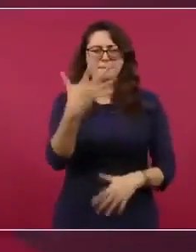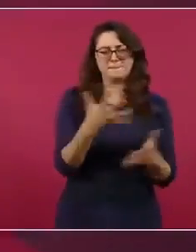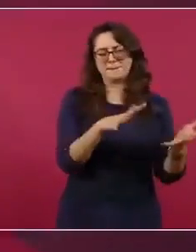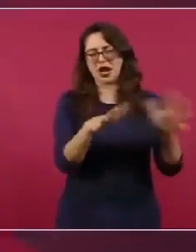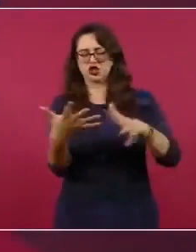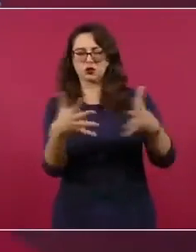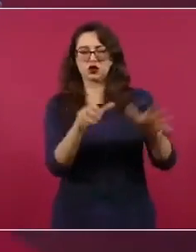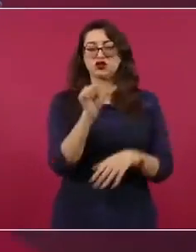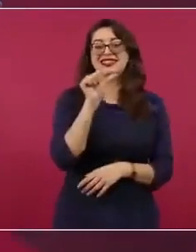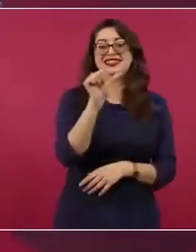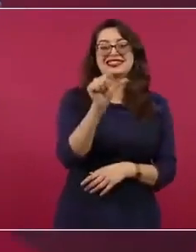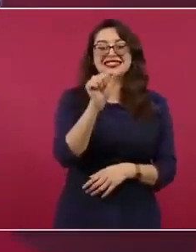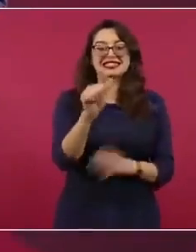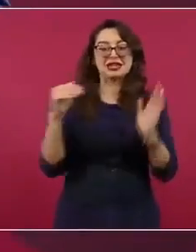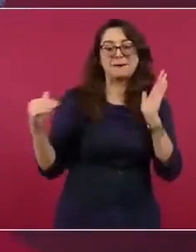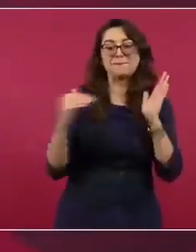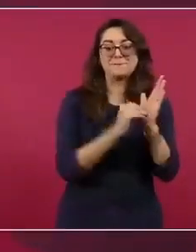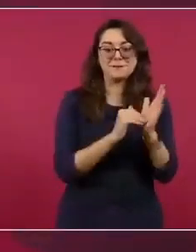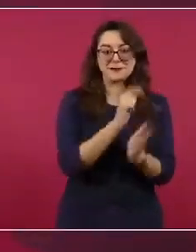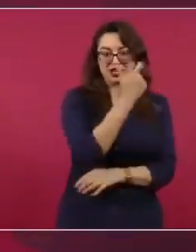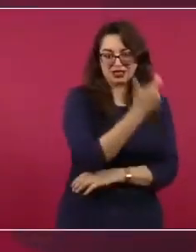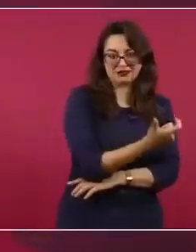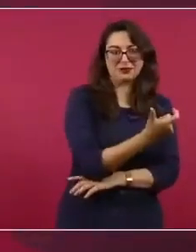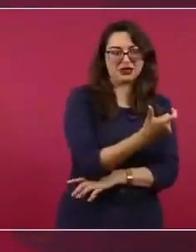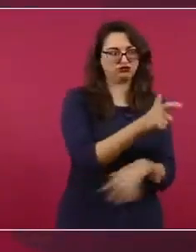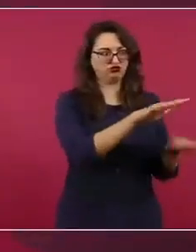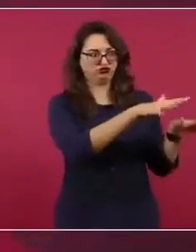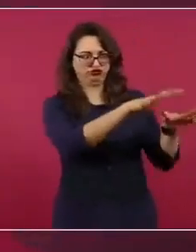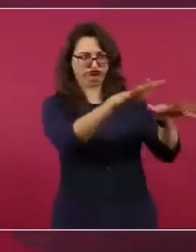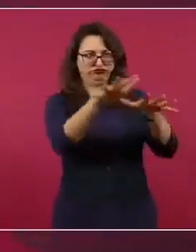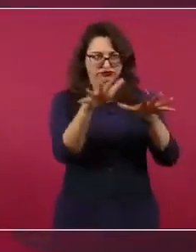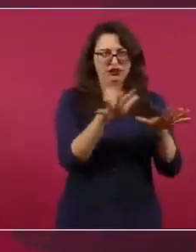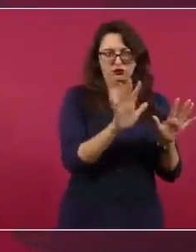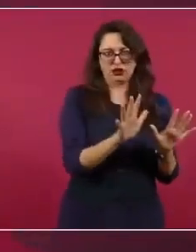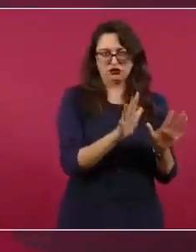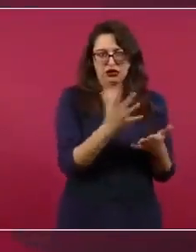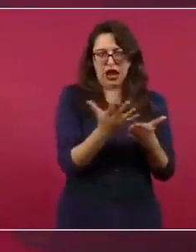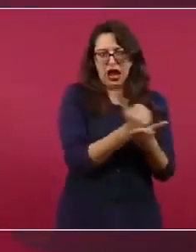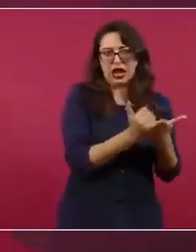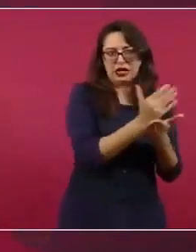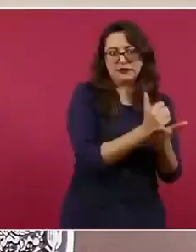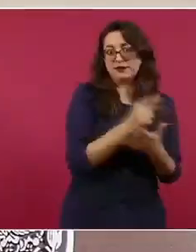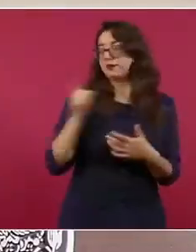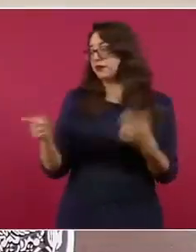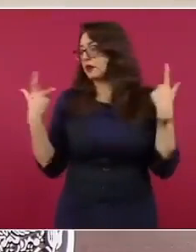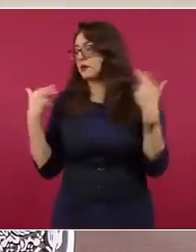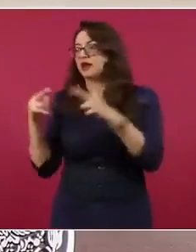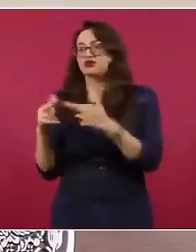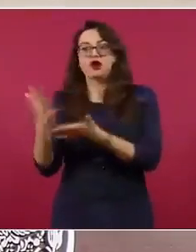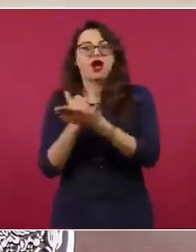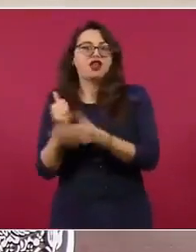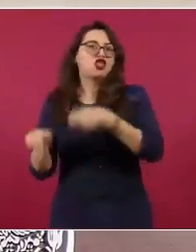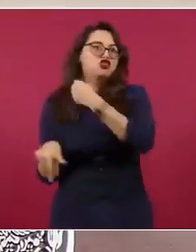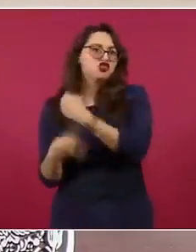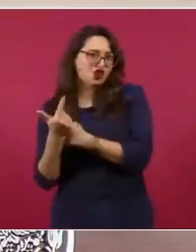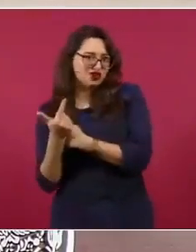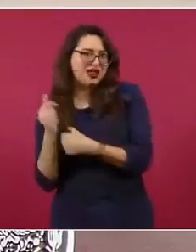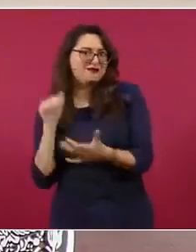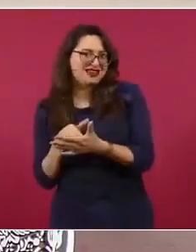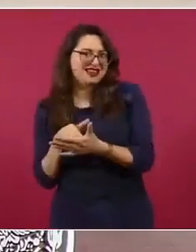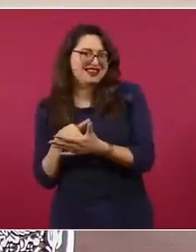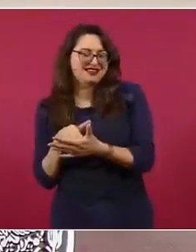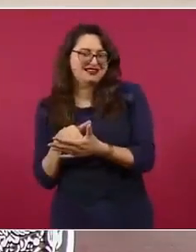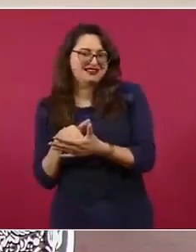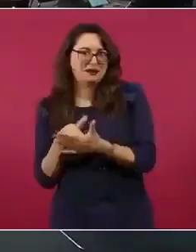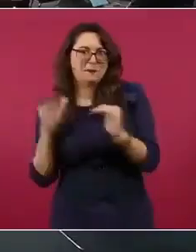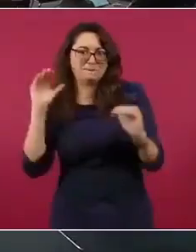16 mil pesos. Y claro que hay maestros, muchos maestros, miles de maestros ganando menos que eso.